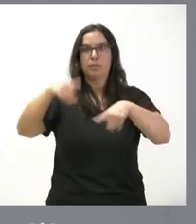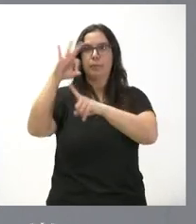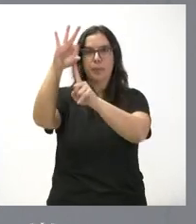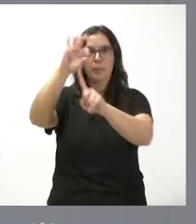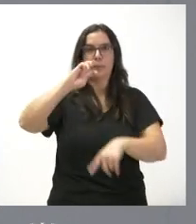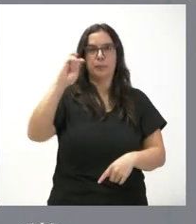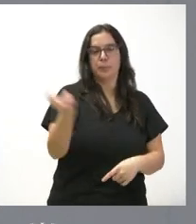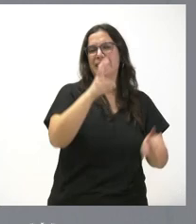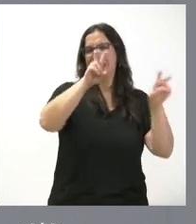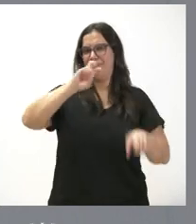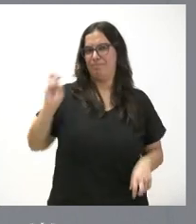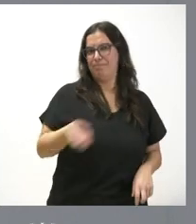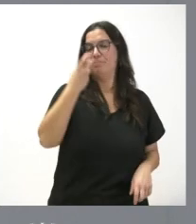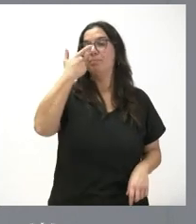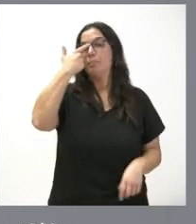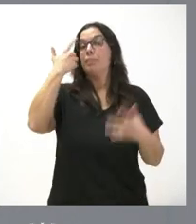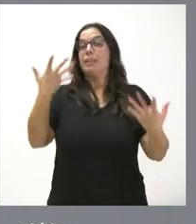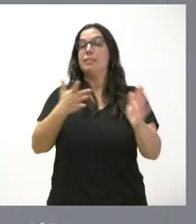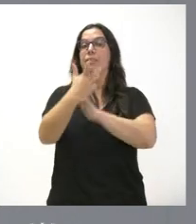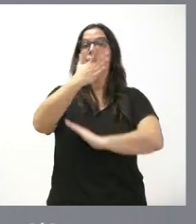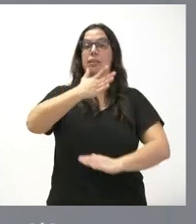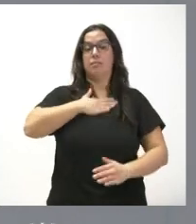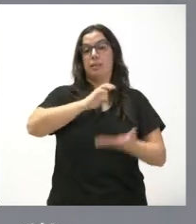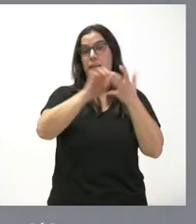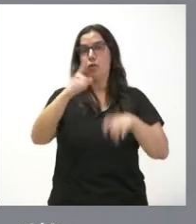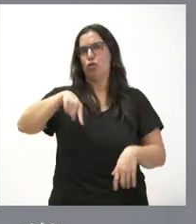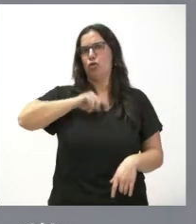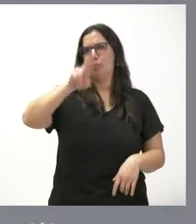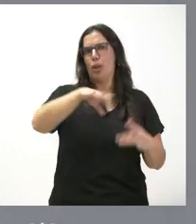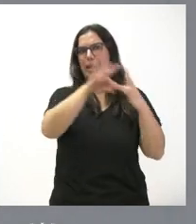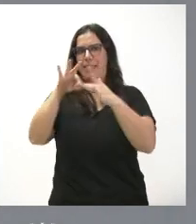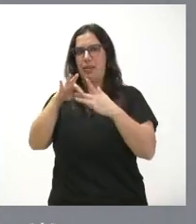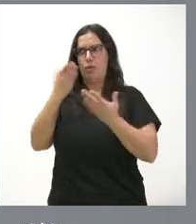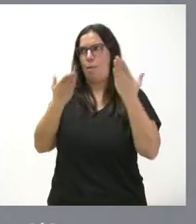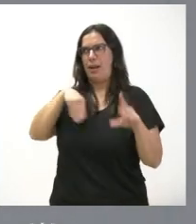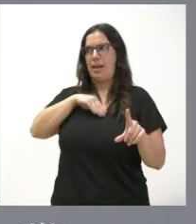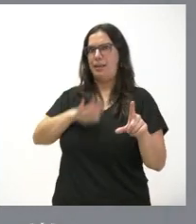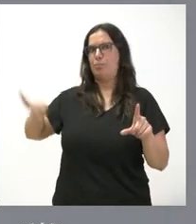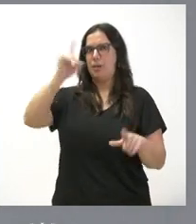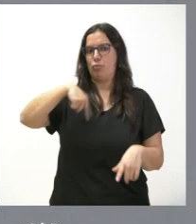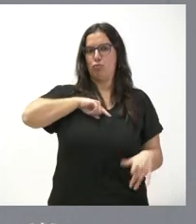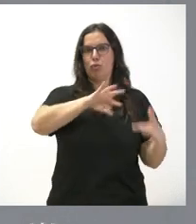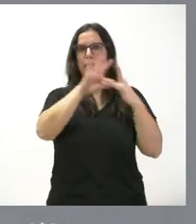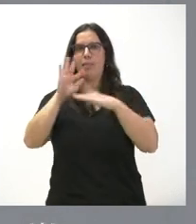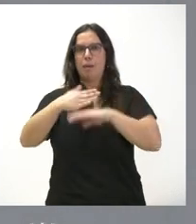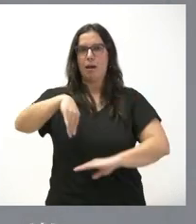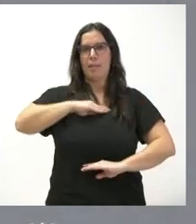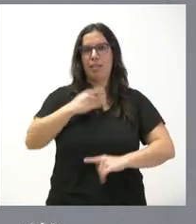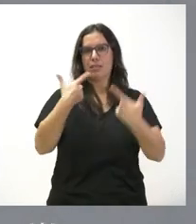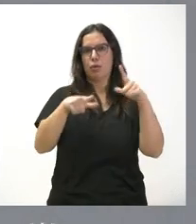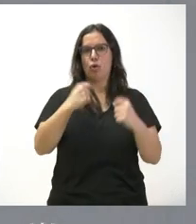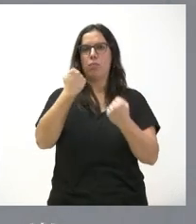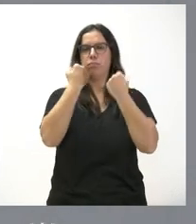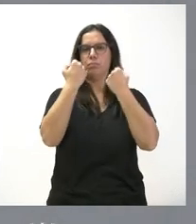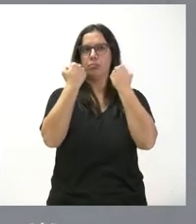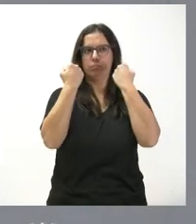otros asuntos. De esta forma, Castilla y León, hoy es líder en España en lo que es la capacidad del sector del automóvil y que tiene